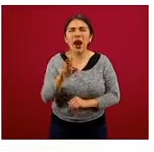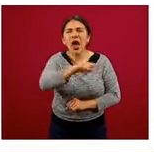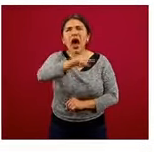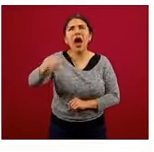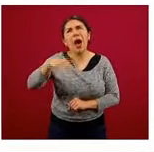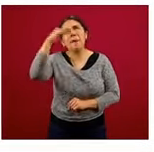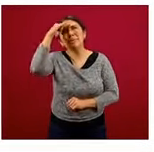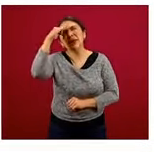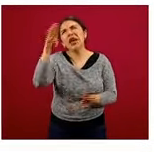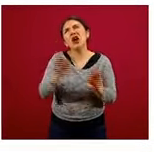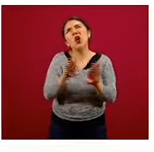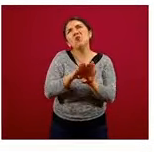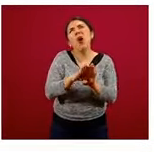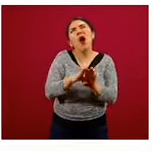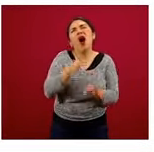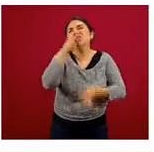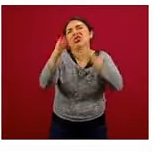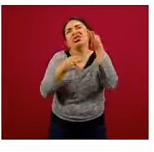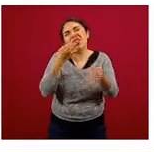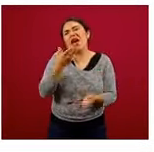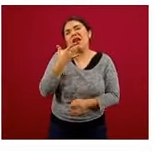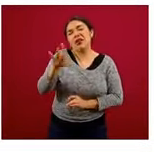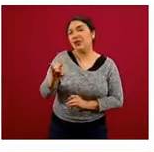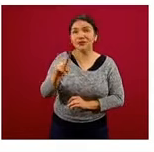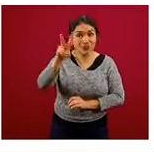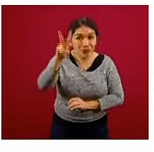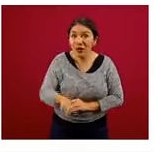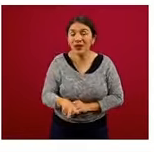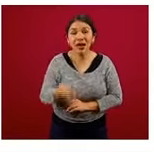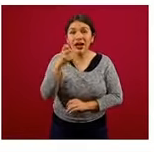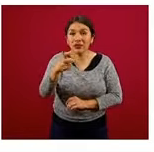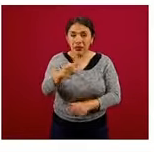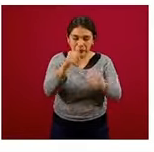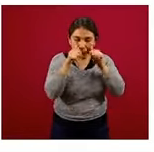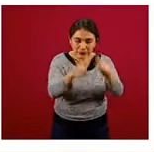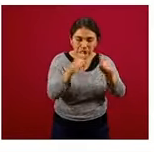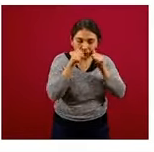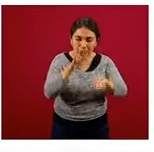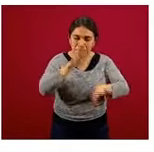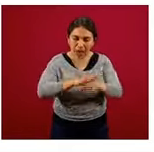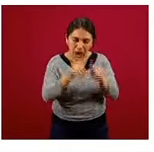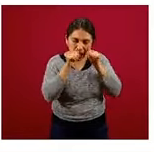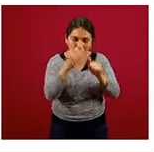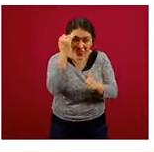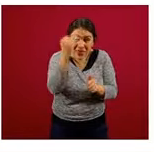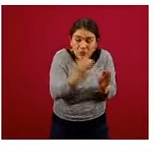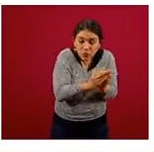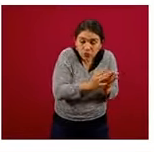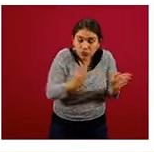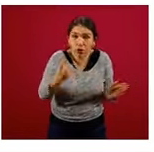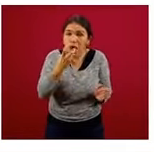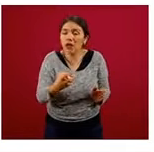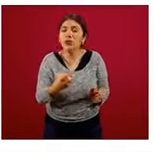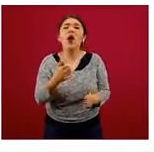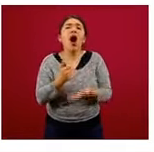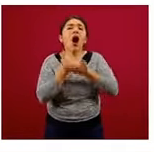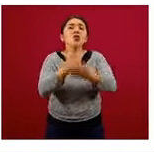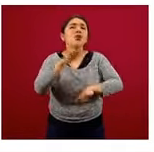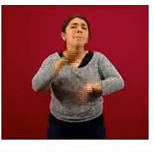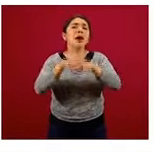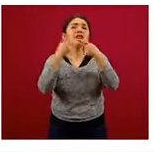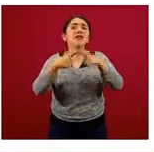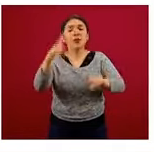que es un poco propaganda. Pero el invertir en este periodo de la vida hace la gran diferencia